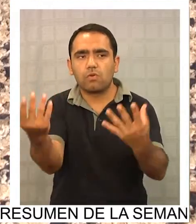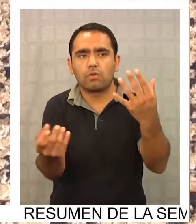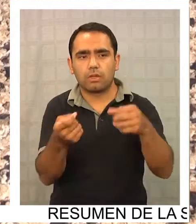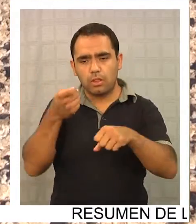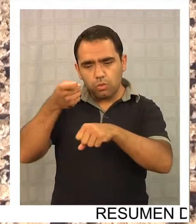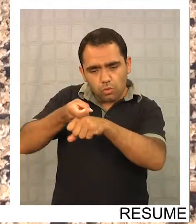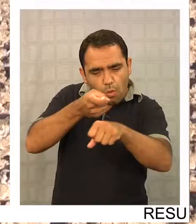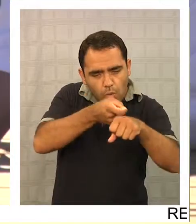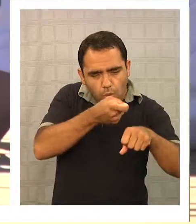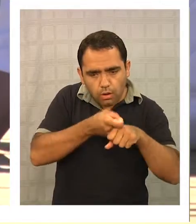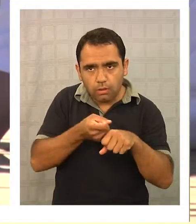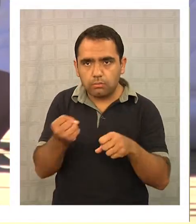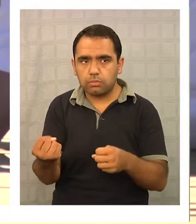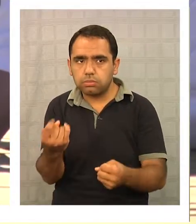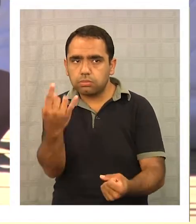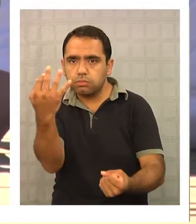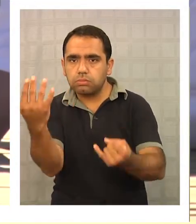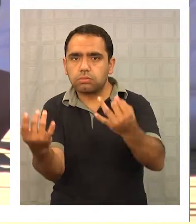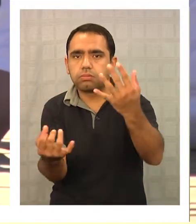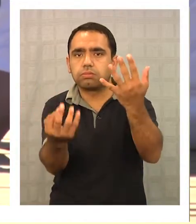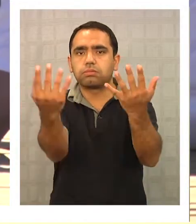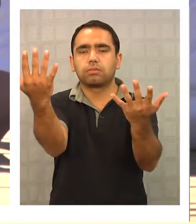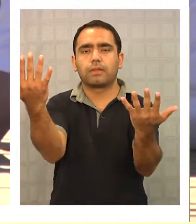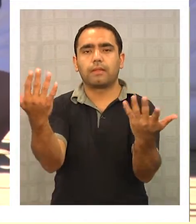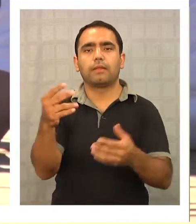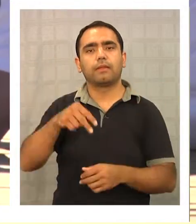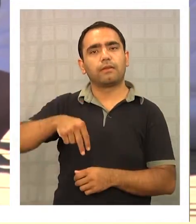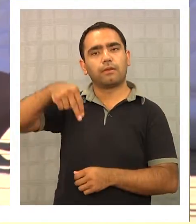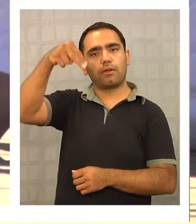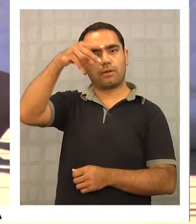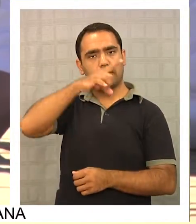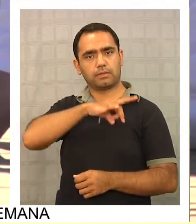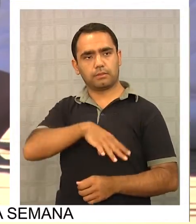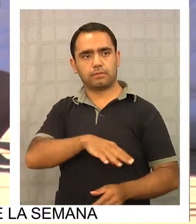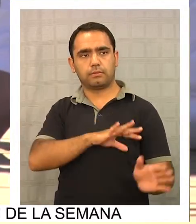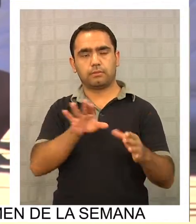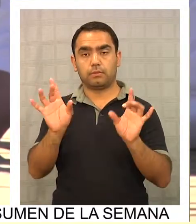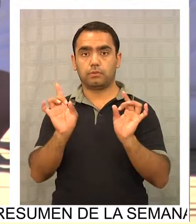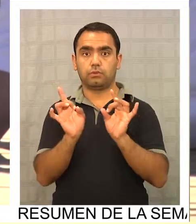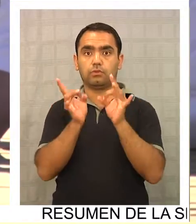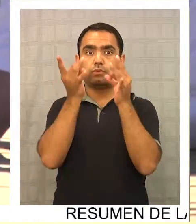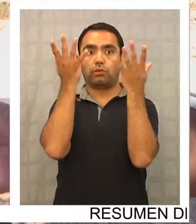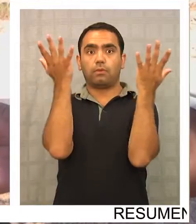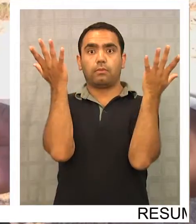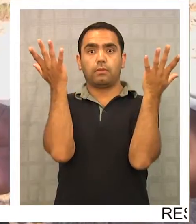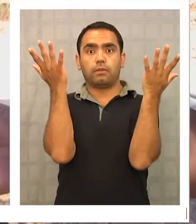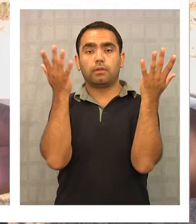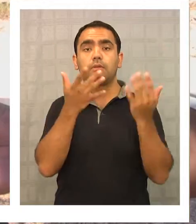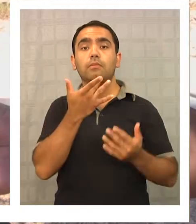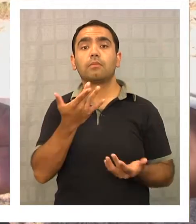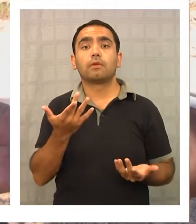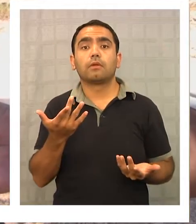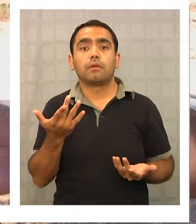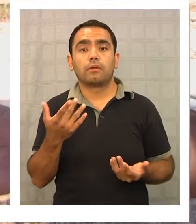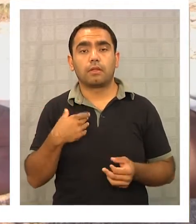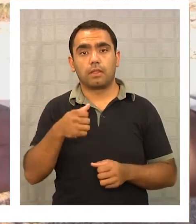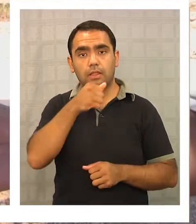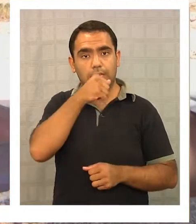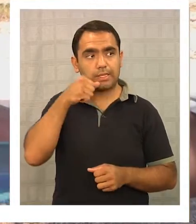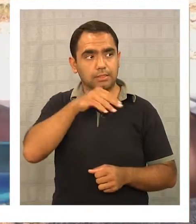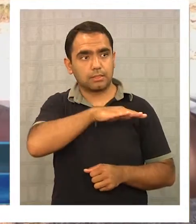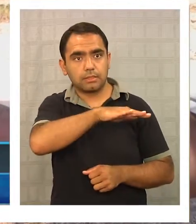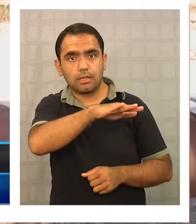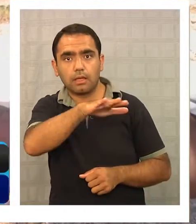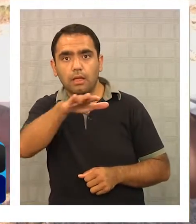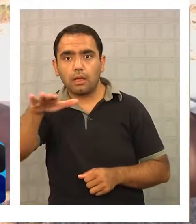en la dureza de estos paisajes extremos del norte de Chile. Es sorprendente, porque vienes